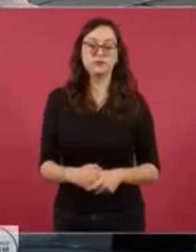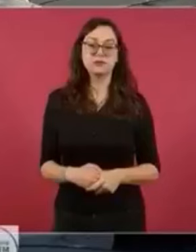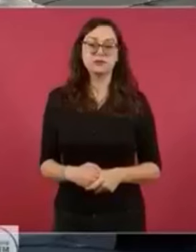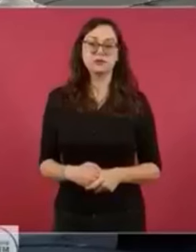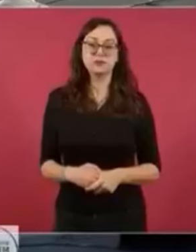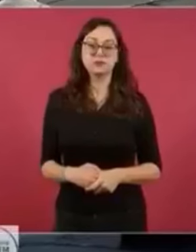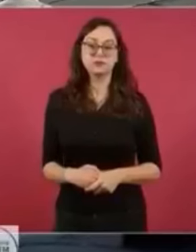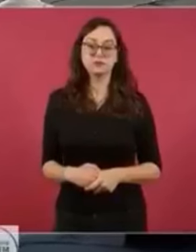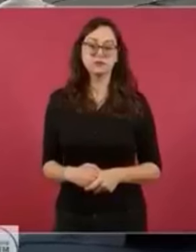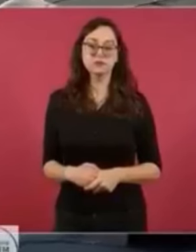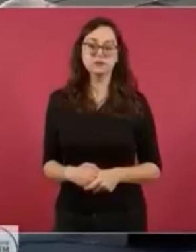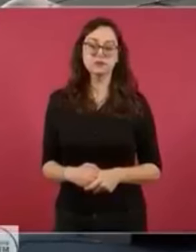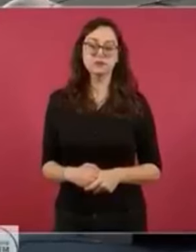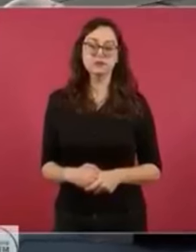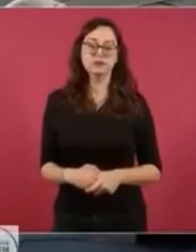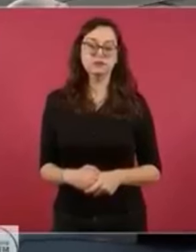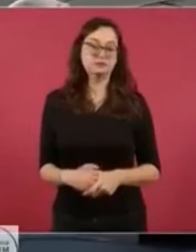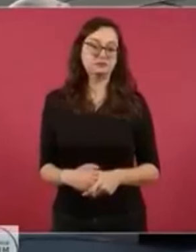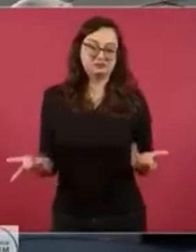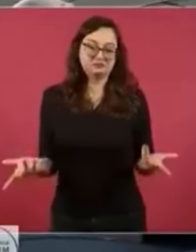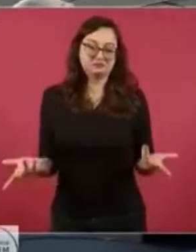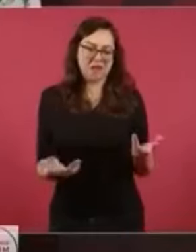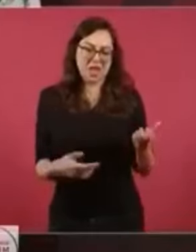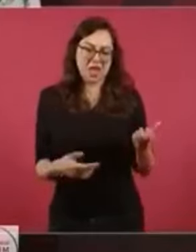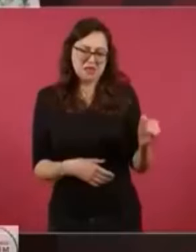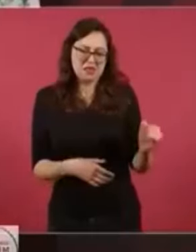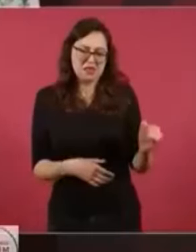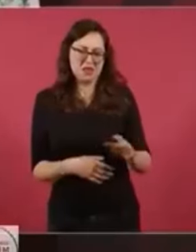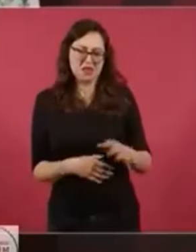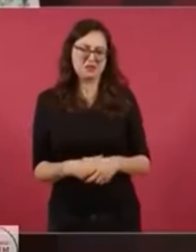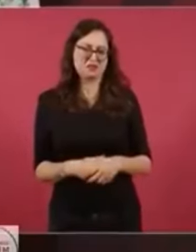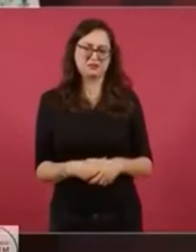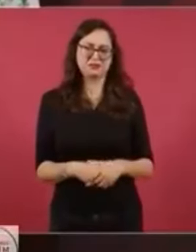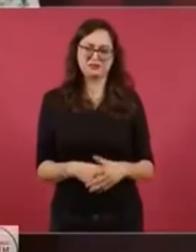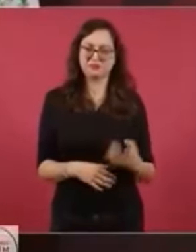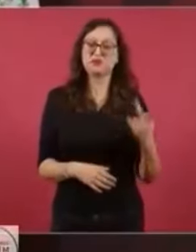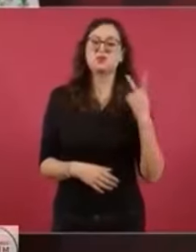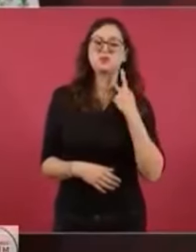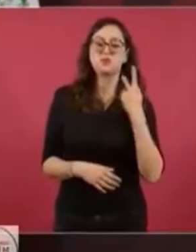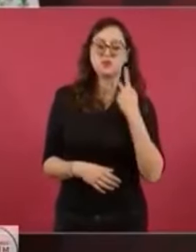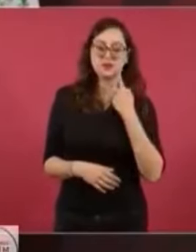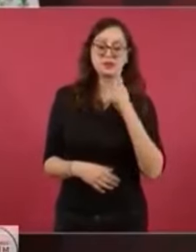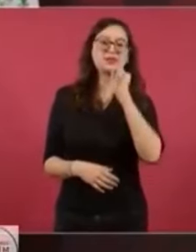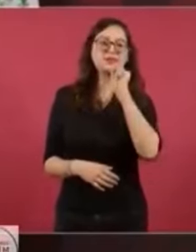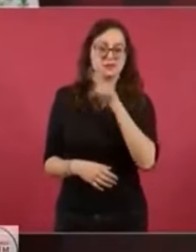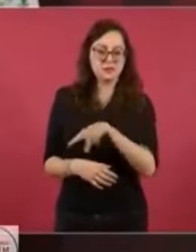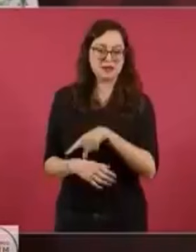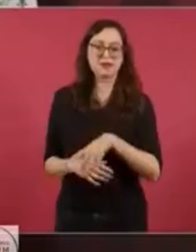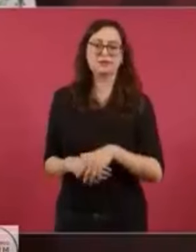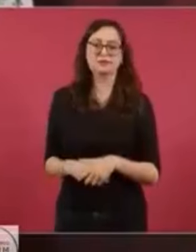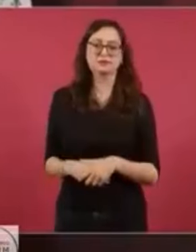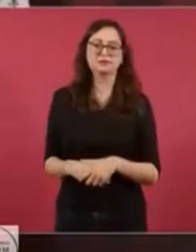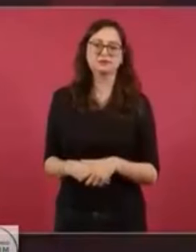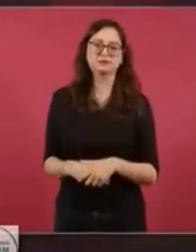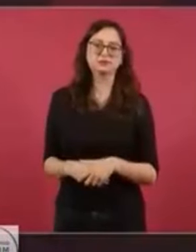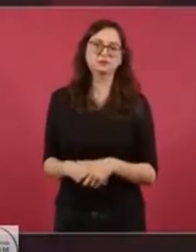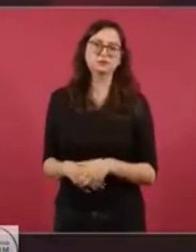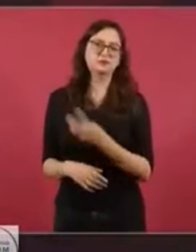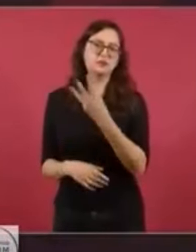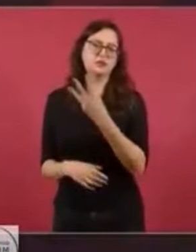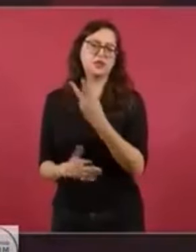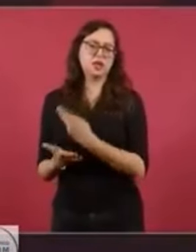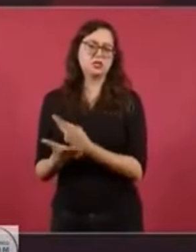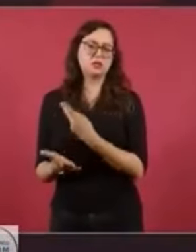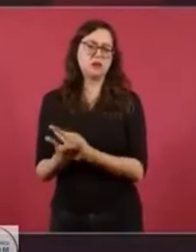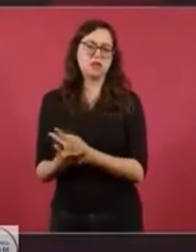Pues ahí está el resultado. En política también cuentan los resultados. Tres de plata y